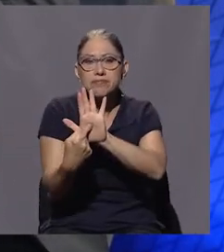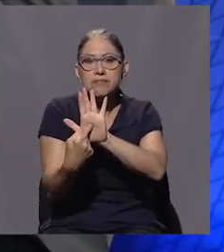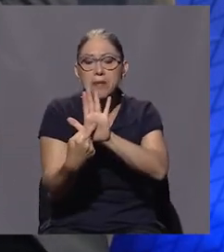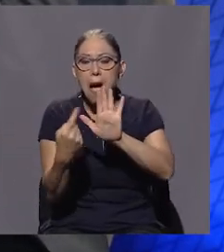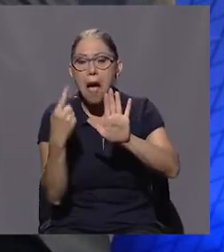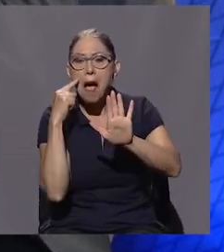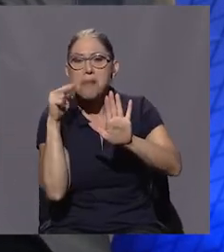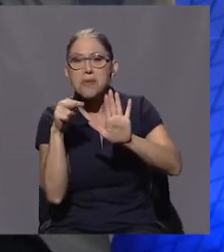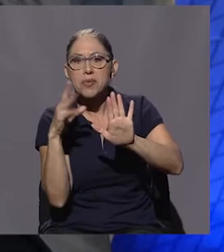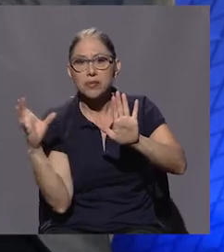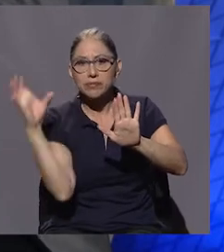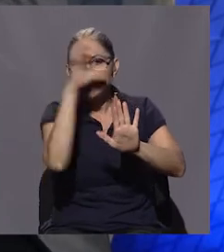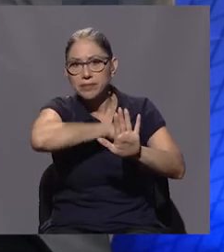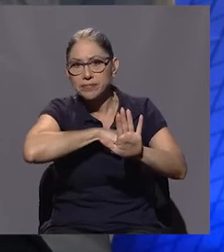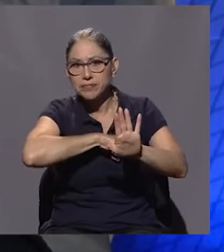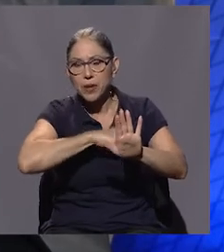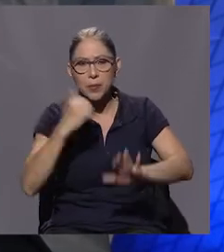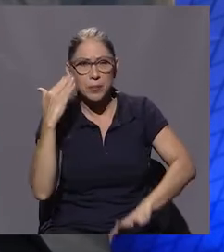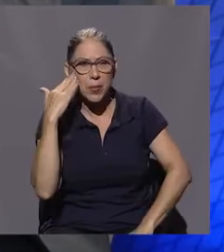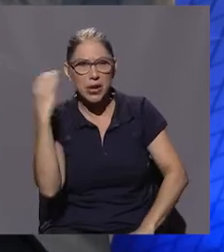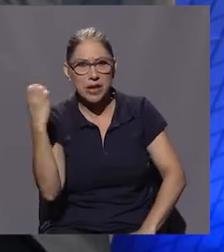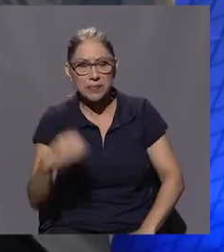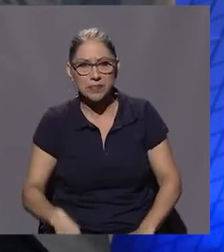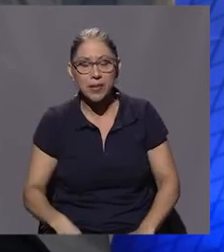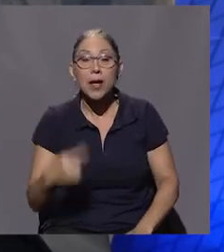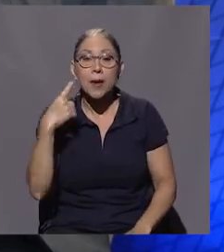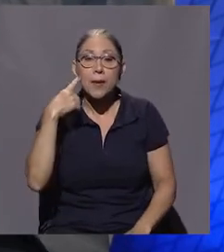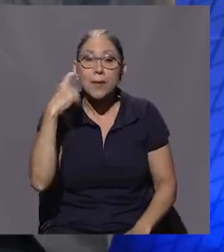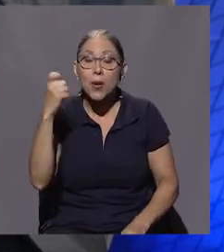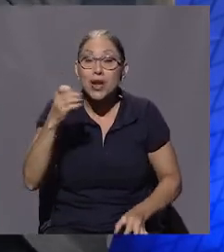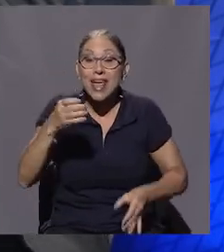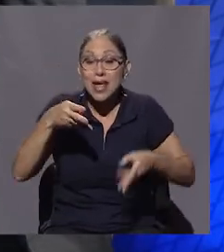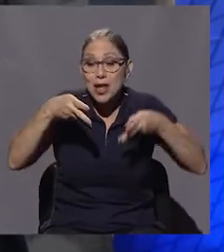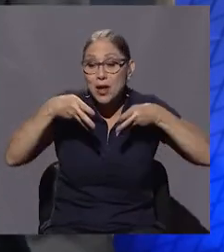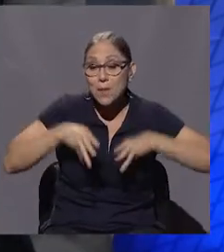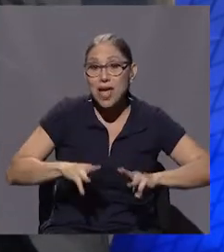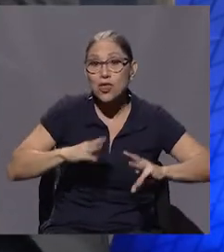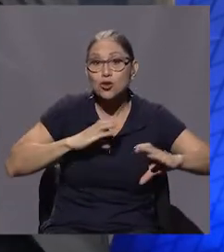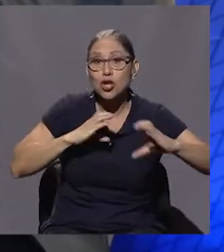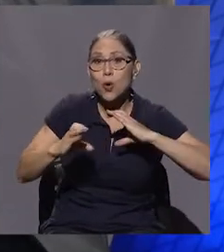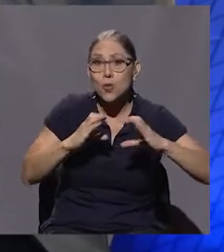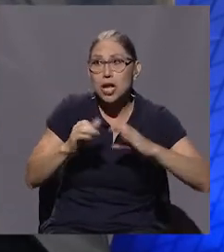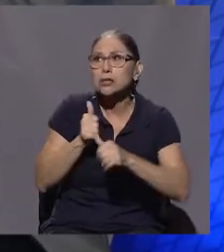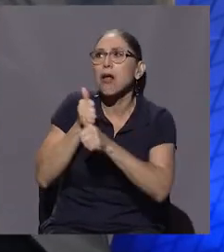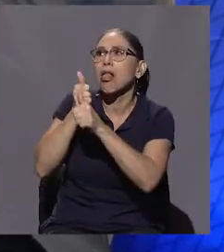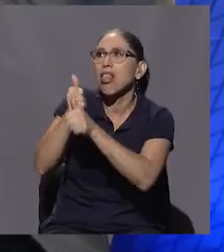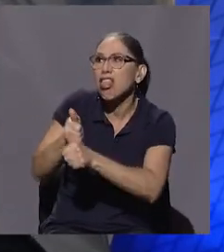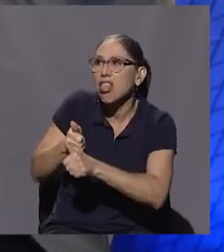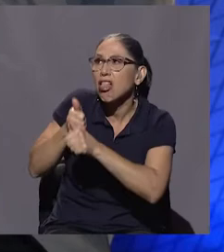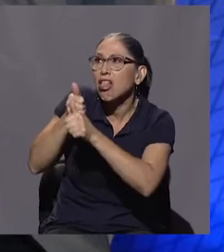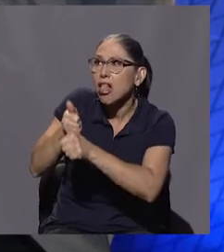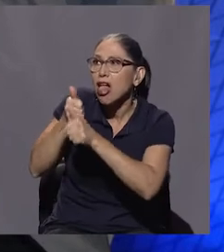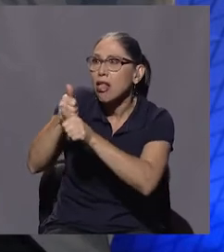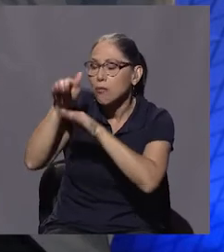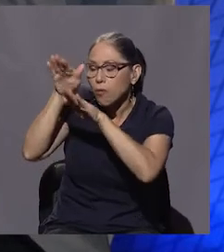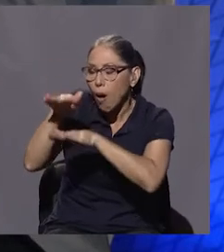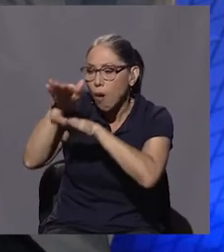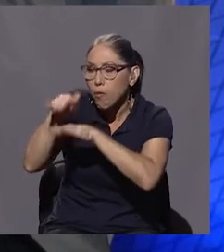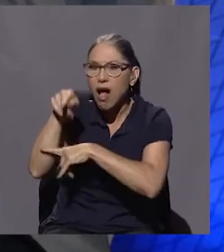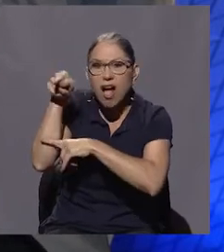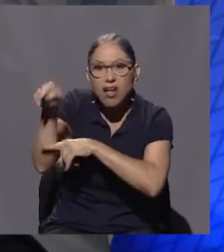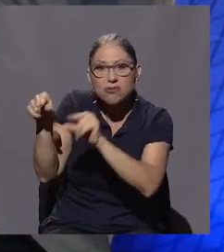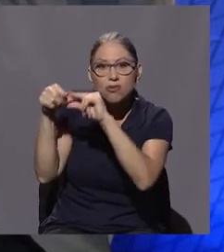¿Por qué? Porque precisamente son los medios de comunicación al servicio de esos sectores los que hacen que el